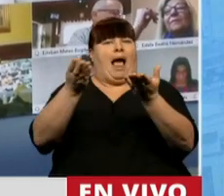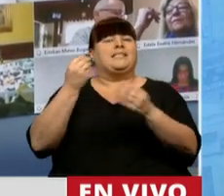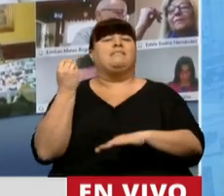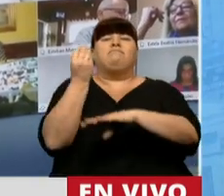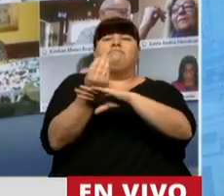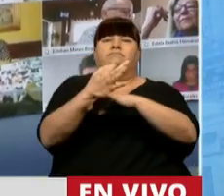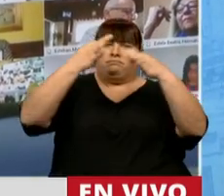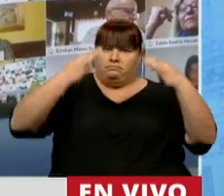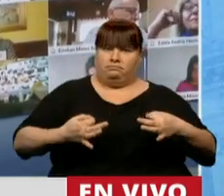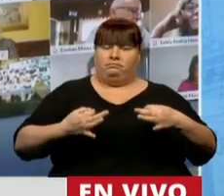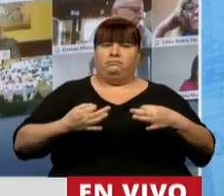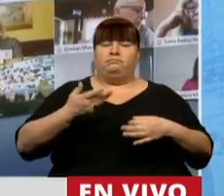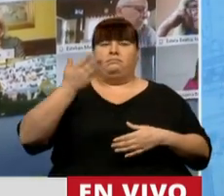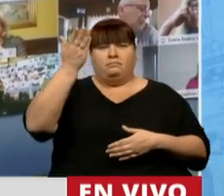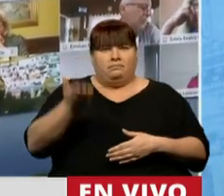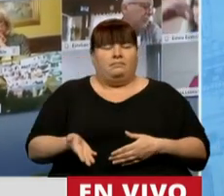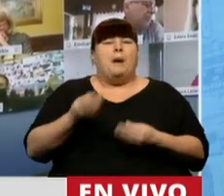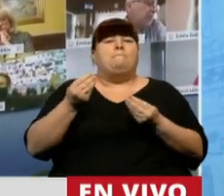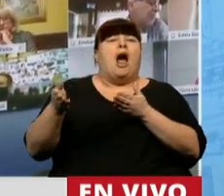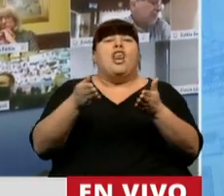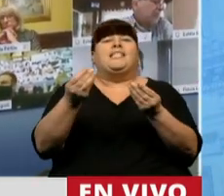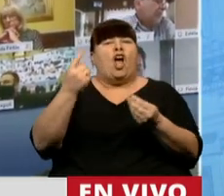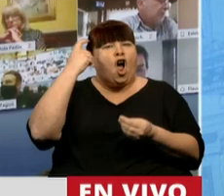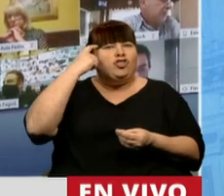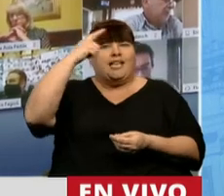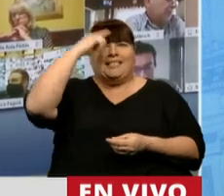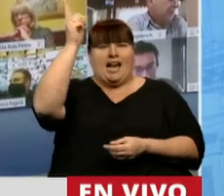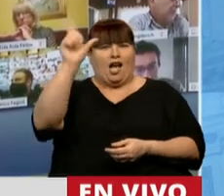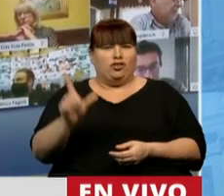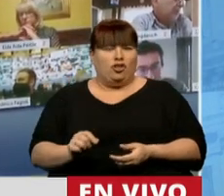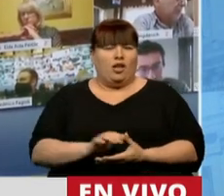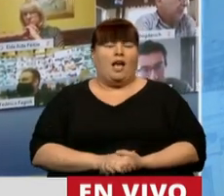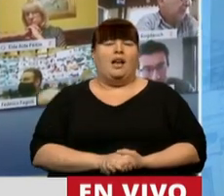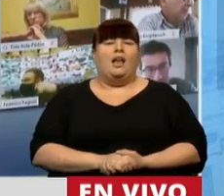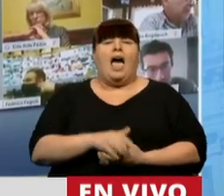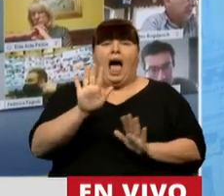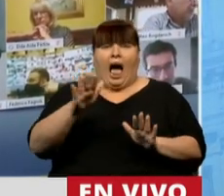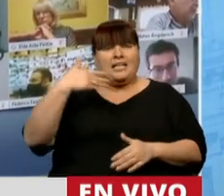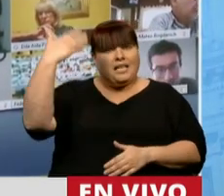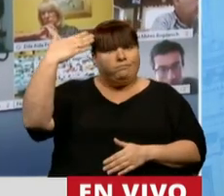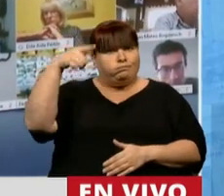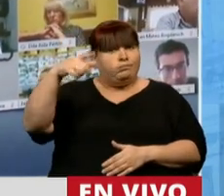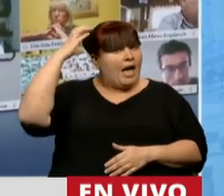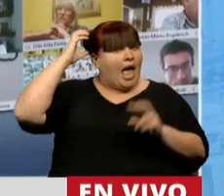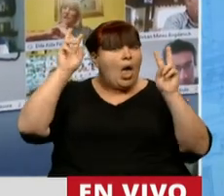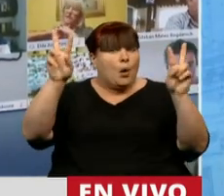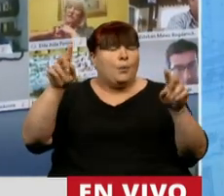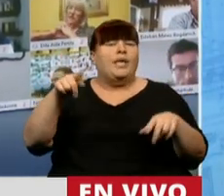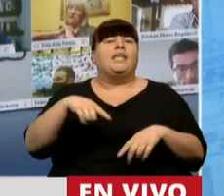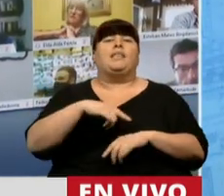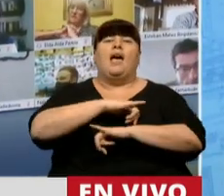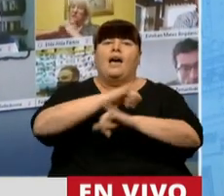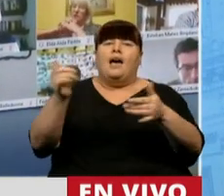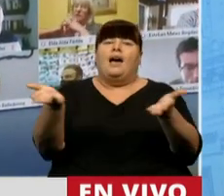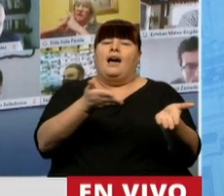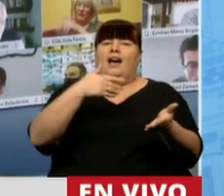la categoría de verdadera orientadora de la conciencia nacional. Con esas palabras, Evita entregaba